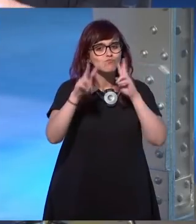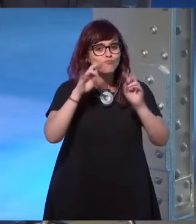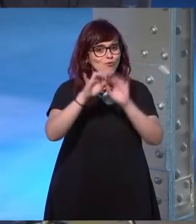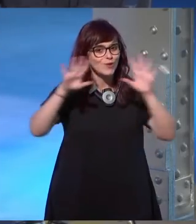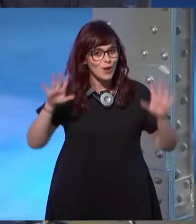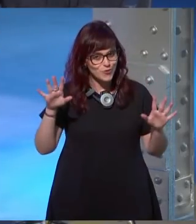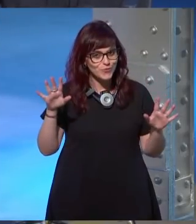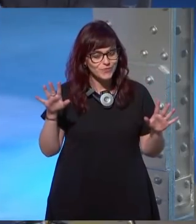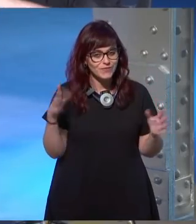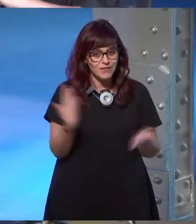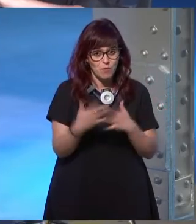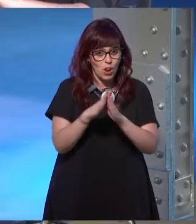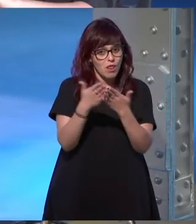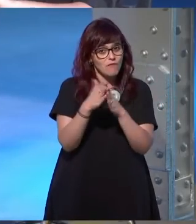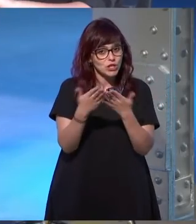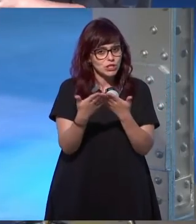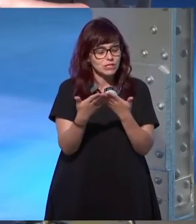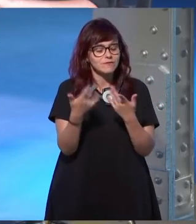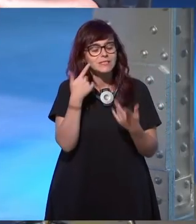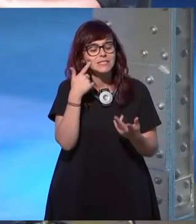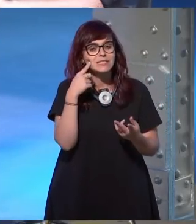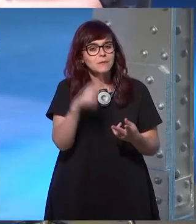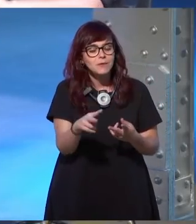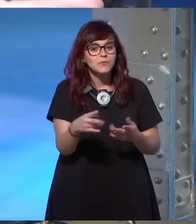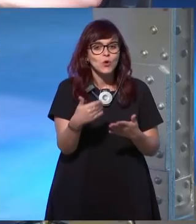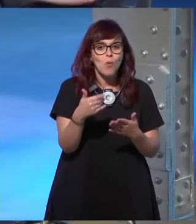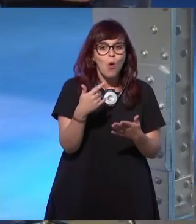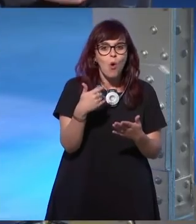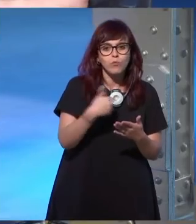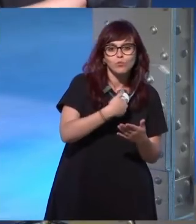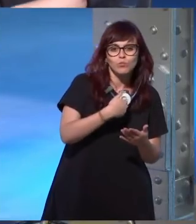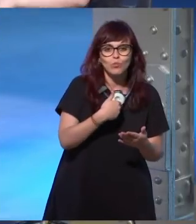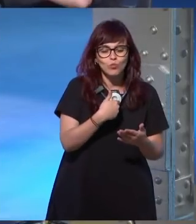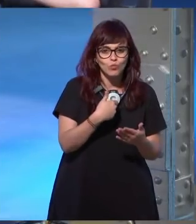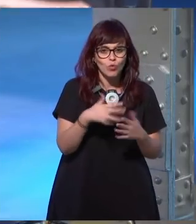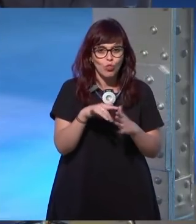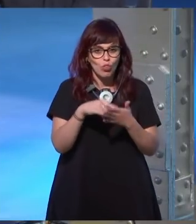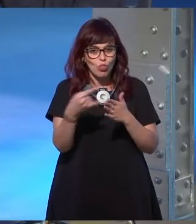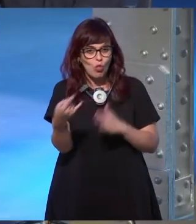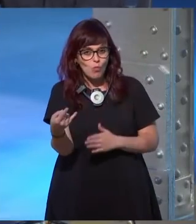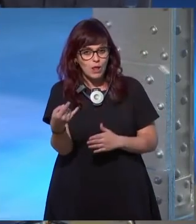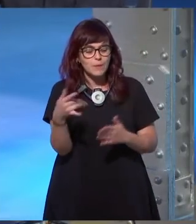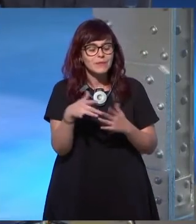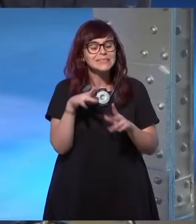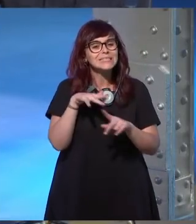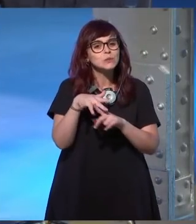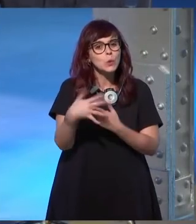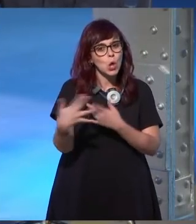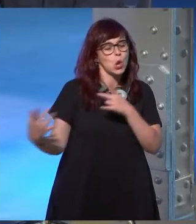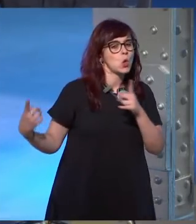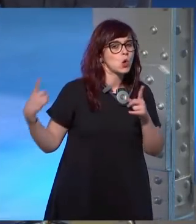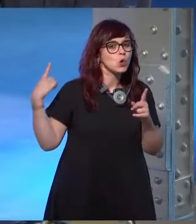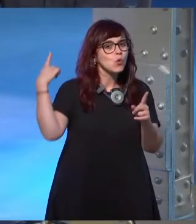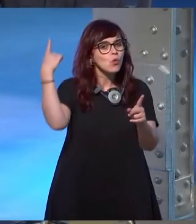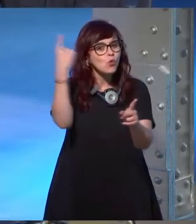el principio en el libro es el arma de doble filo porque es donde más se producen los ataques en contra